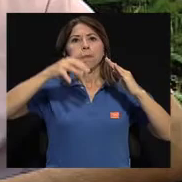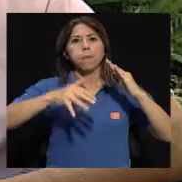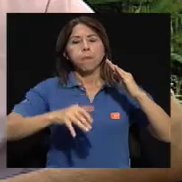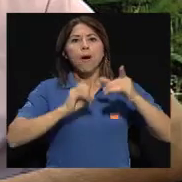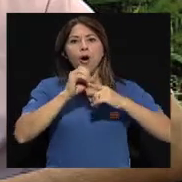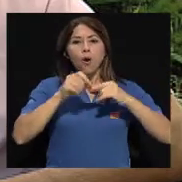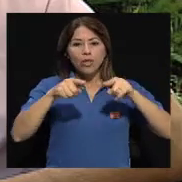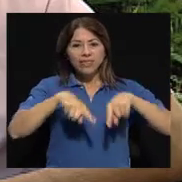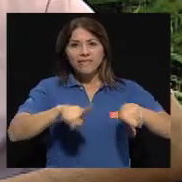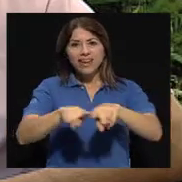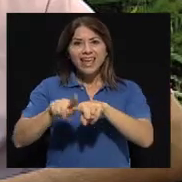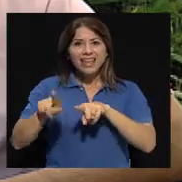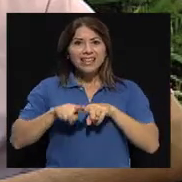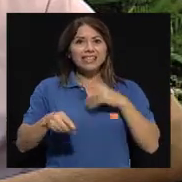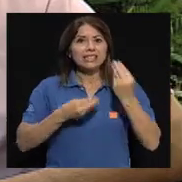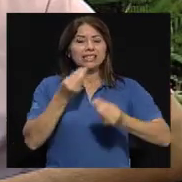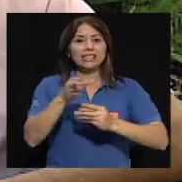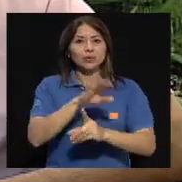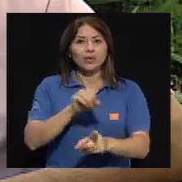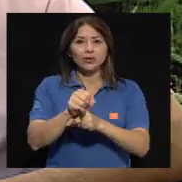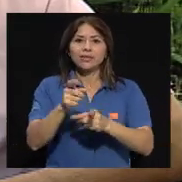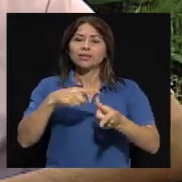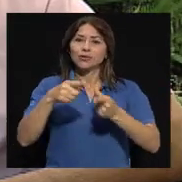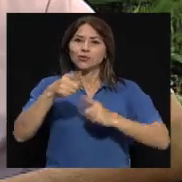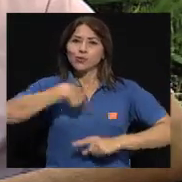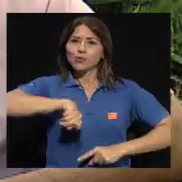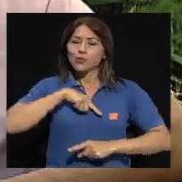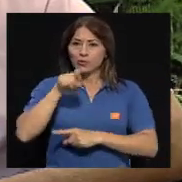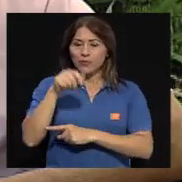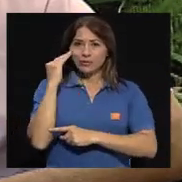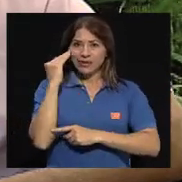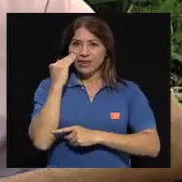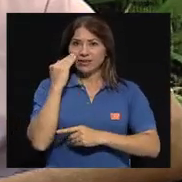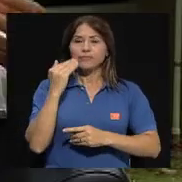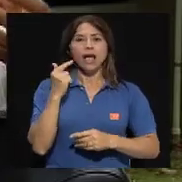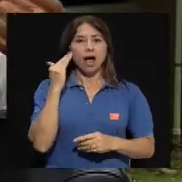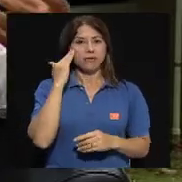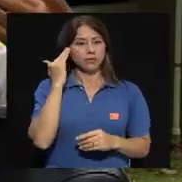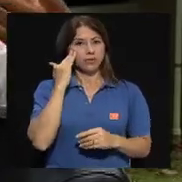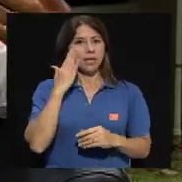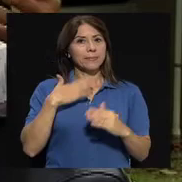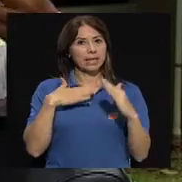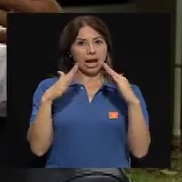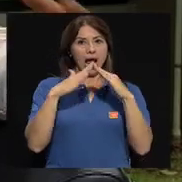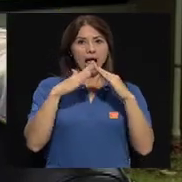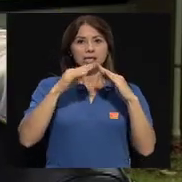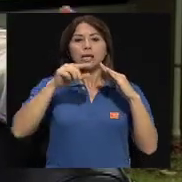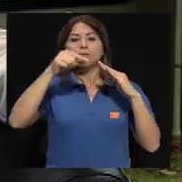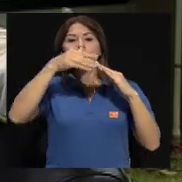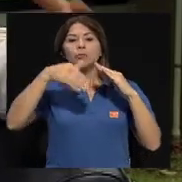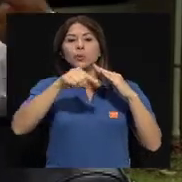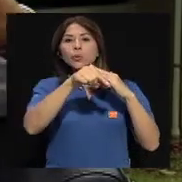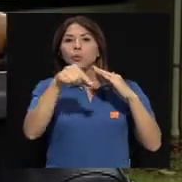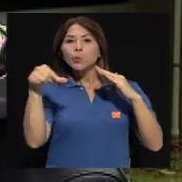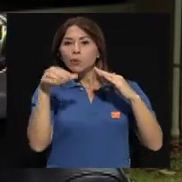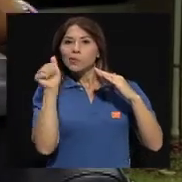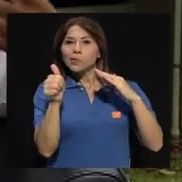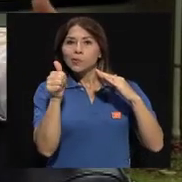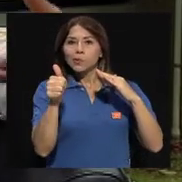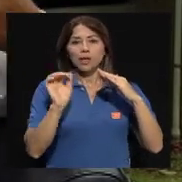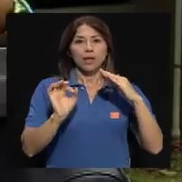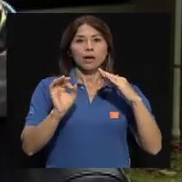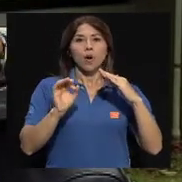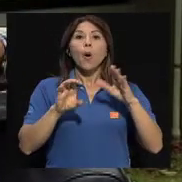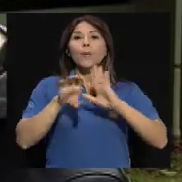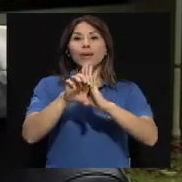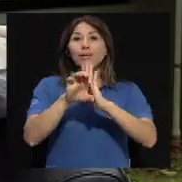tormenta o una depresión tropical, entonces, es cuestión de saber, si sé que si no mantengo el carro con frenos, con